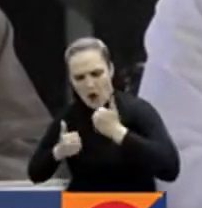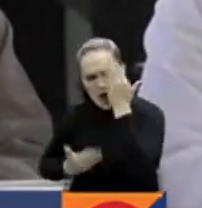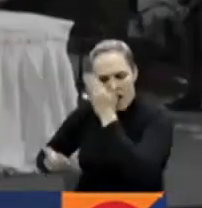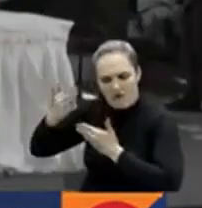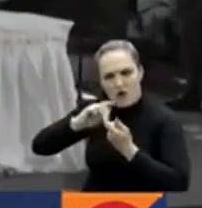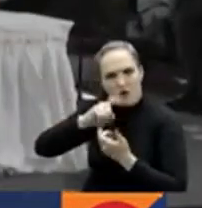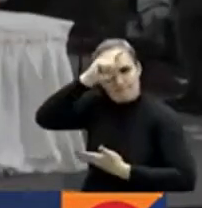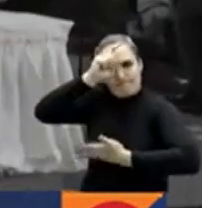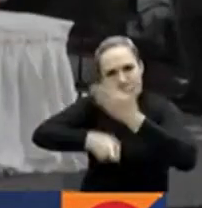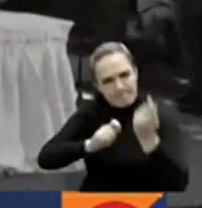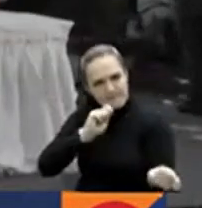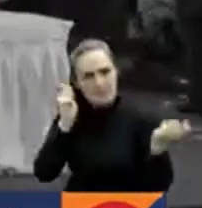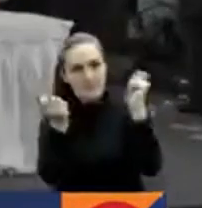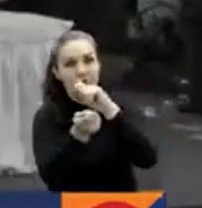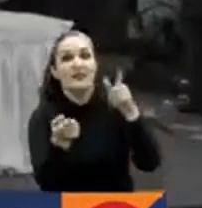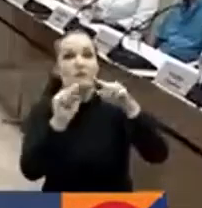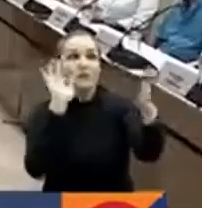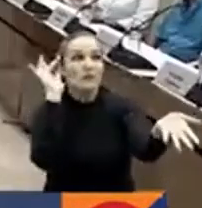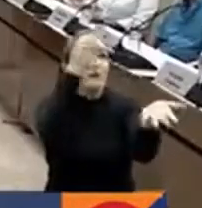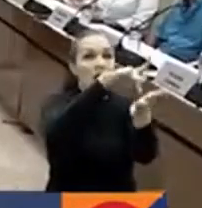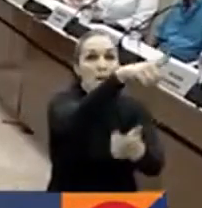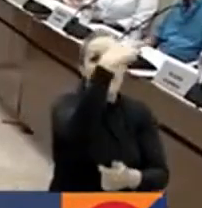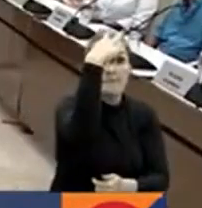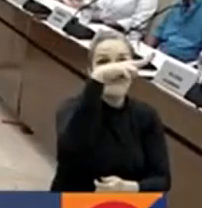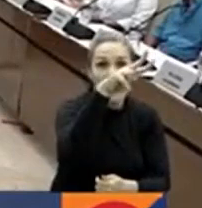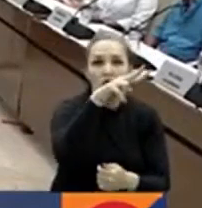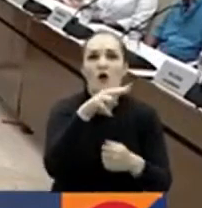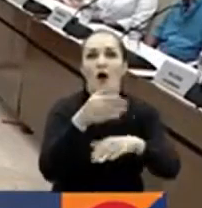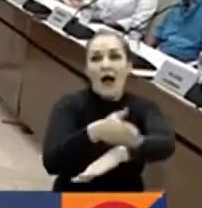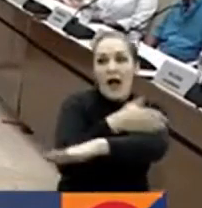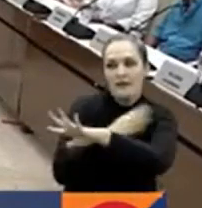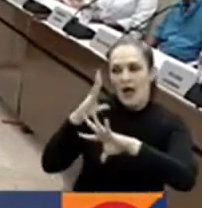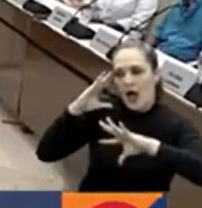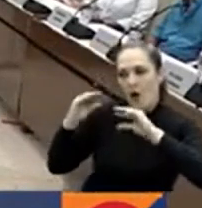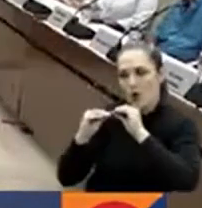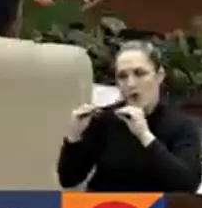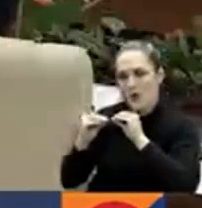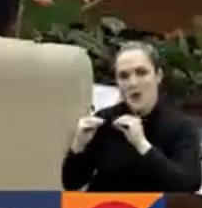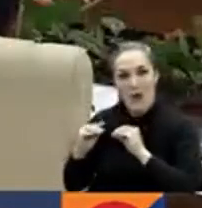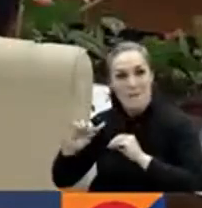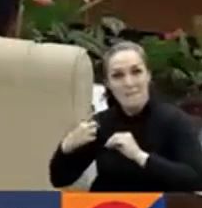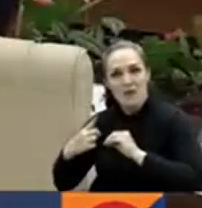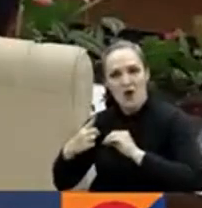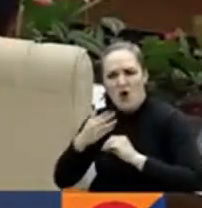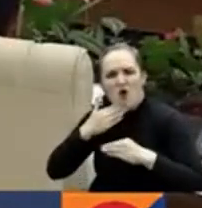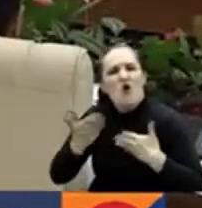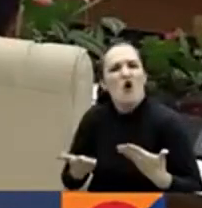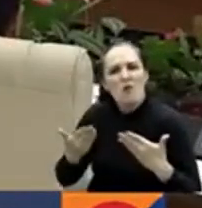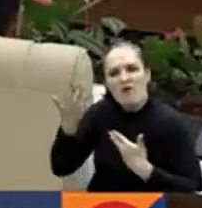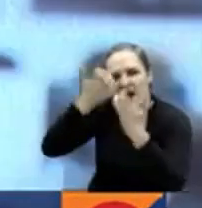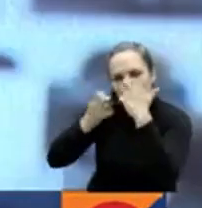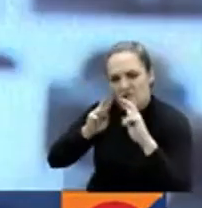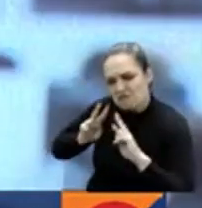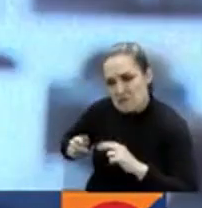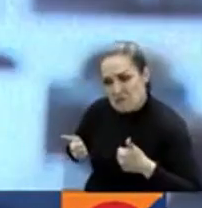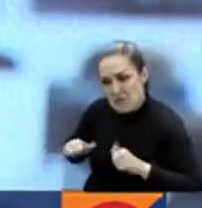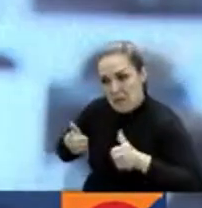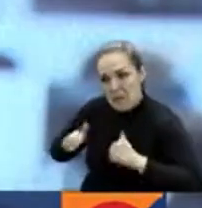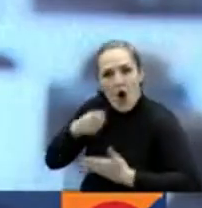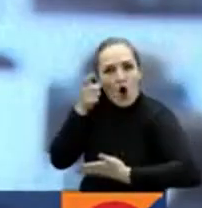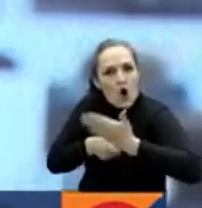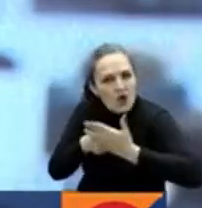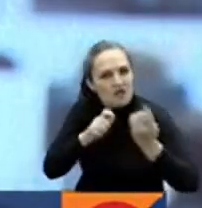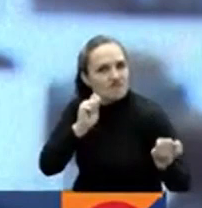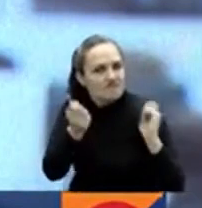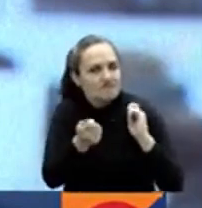se hará un balance de los alcances que hayan tenido los puntos acordados en el primer ciclo de los diálogos realizados en Caracas. Pues